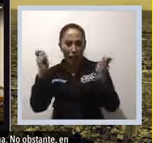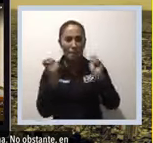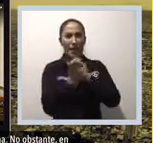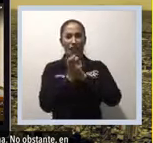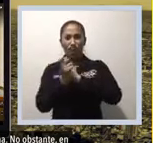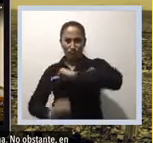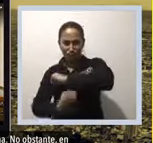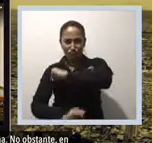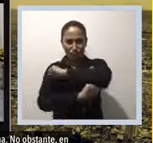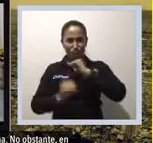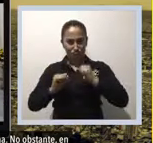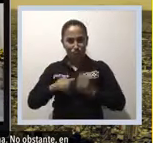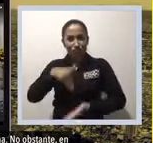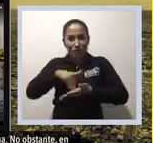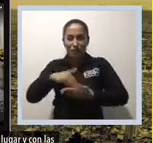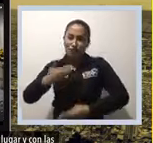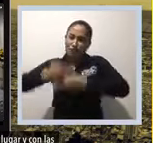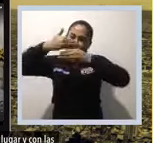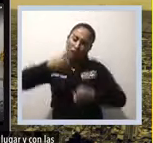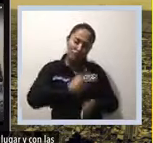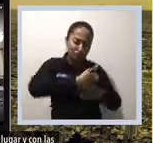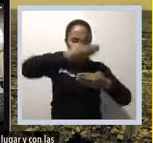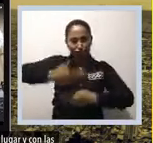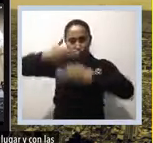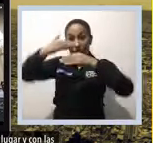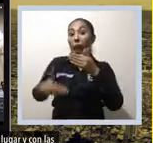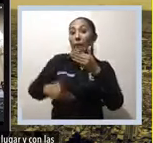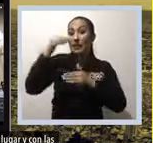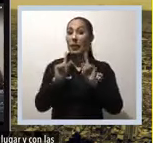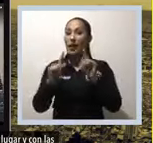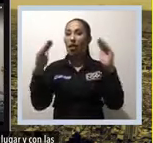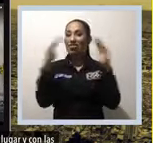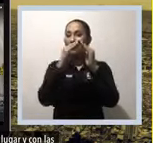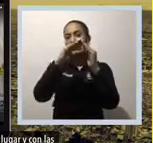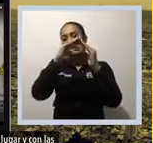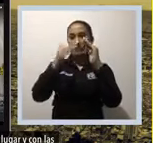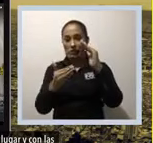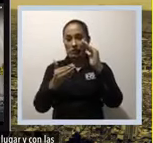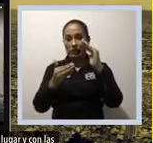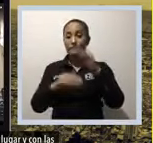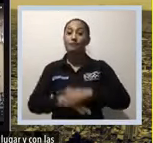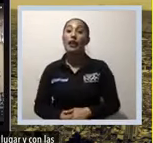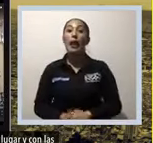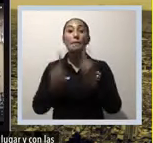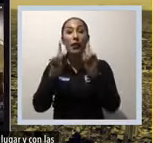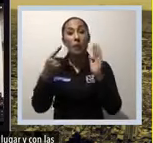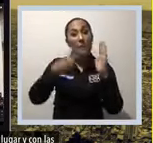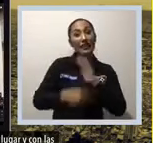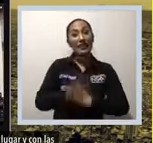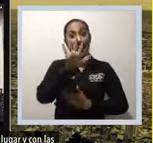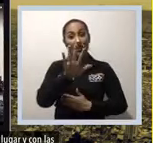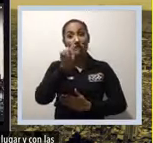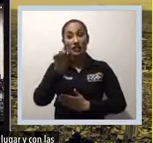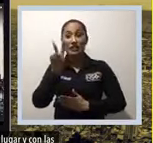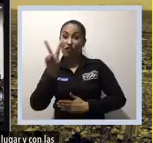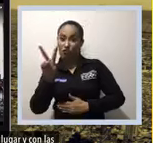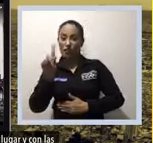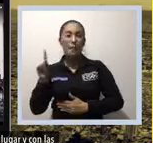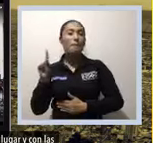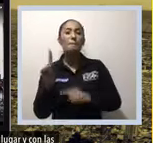le da el título de catedral. Para 1572 se reinician las obras, en el mismo lugar y con las mismas especificaciones,